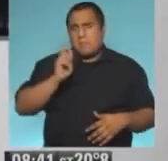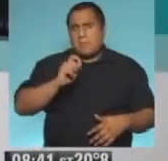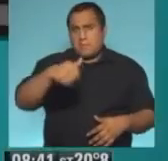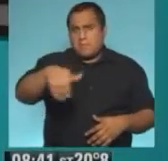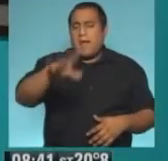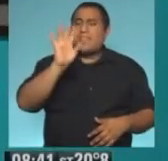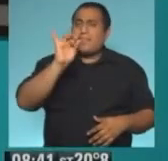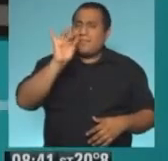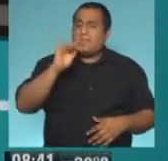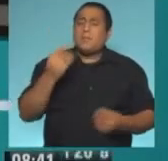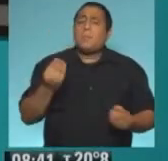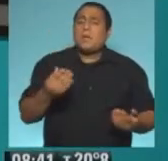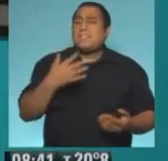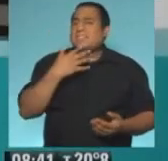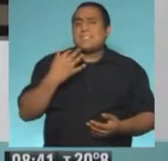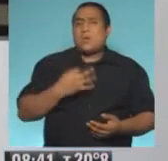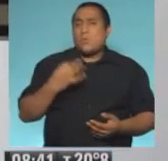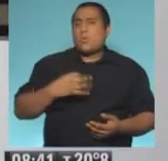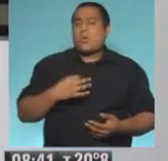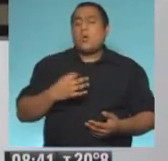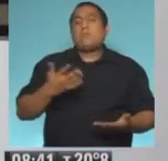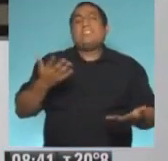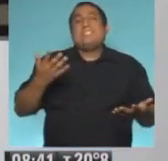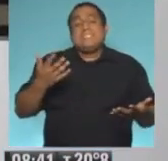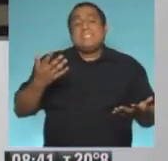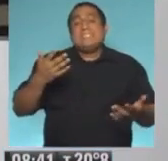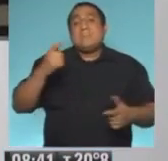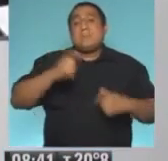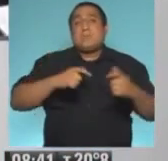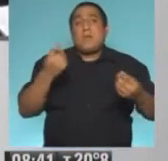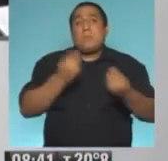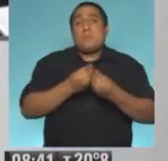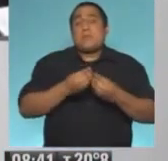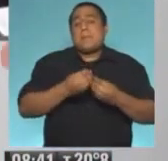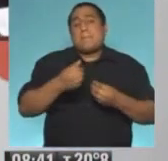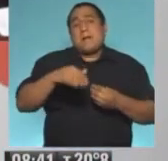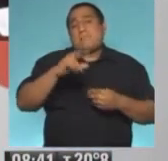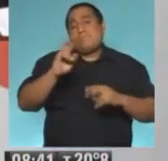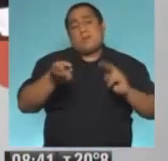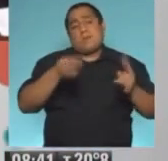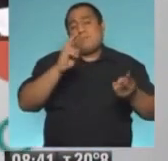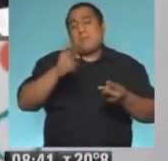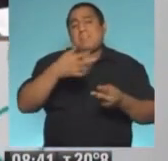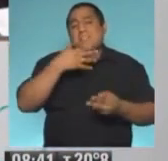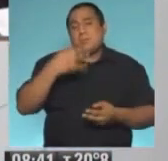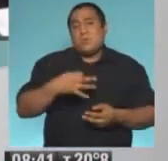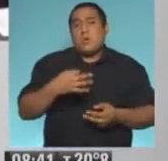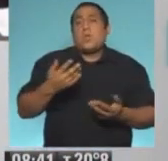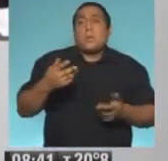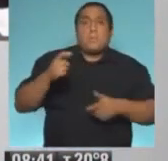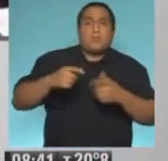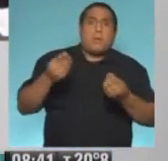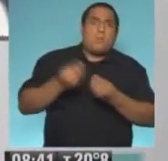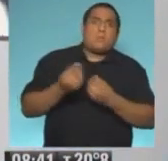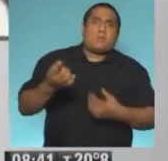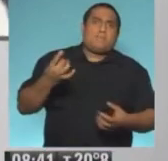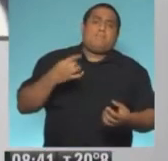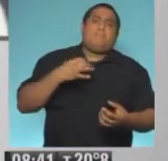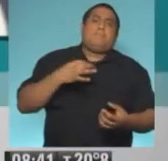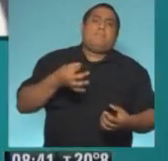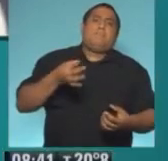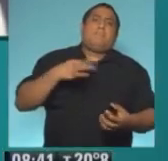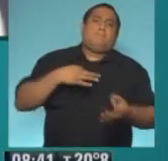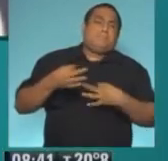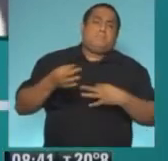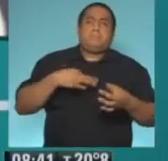complicados porque seguramente, tristemente, miles más van a morir y muchos más van a pasar por esta infección. Pero bueno,